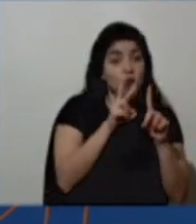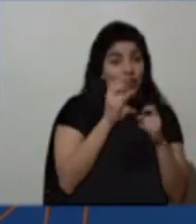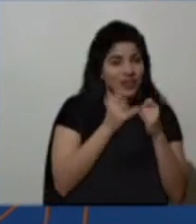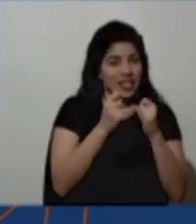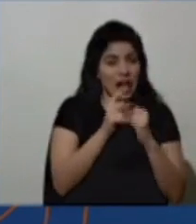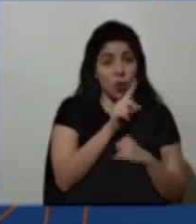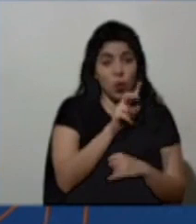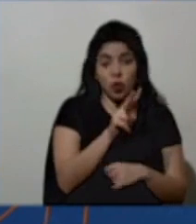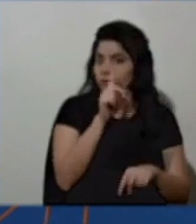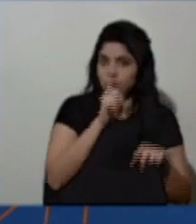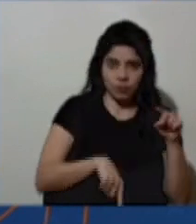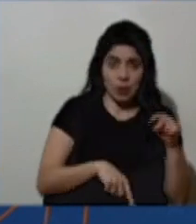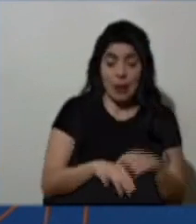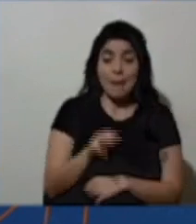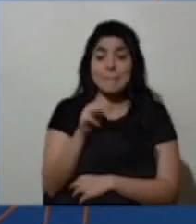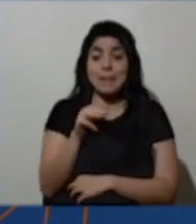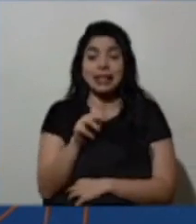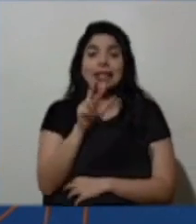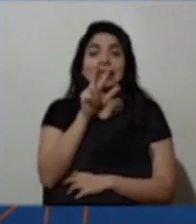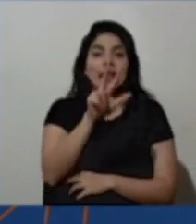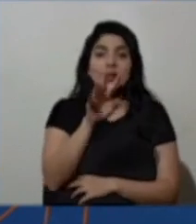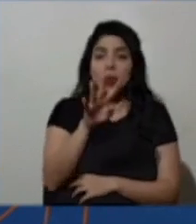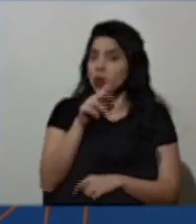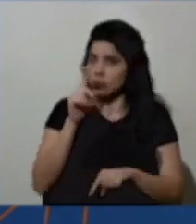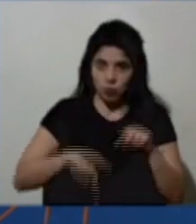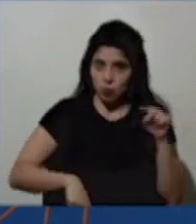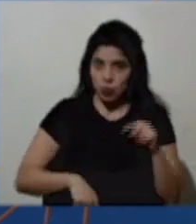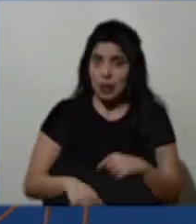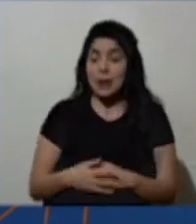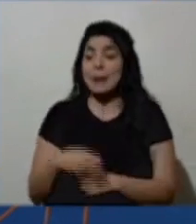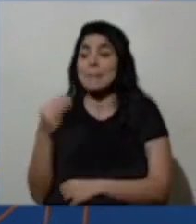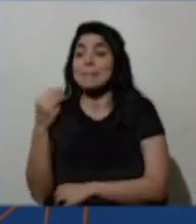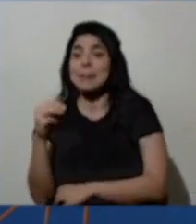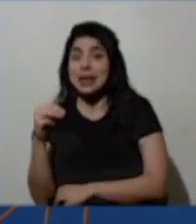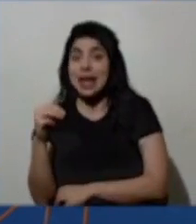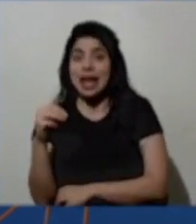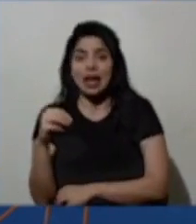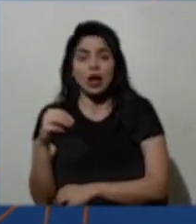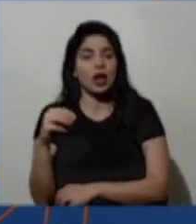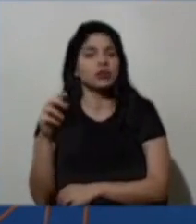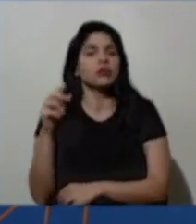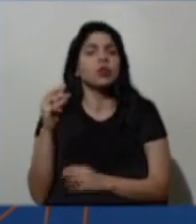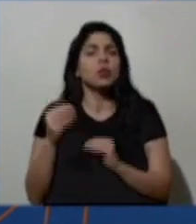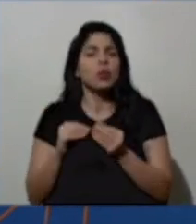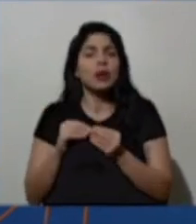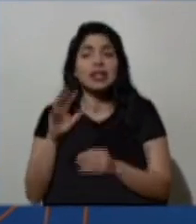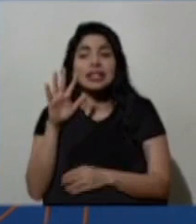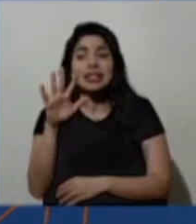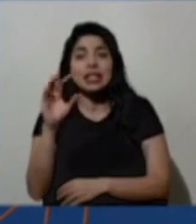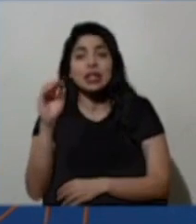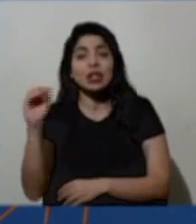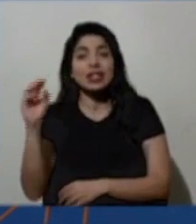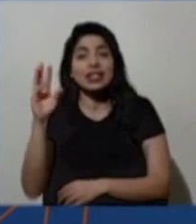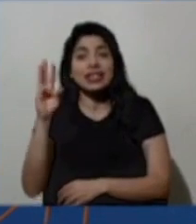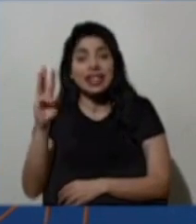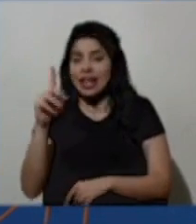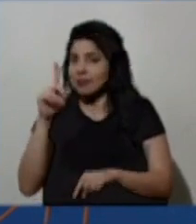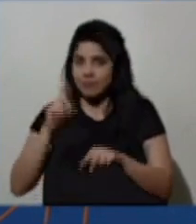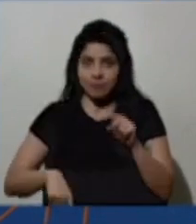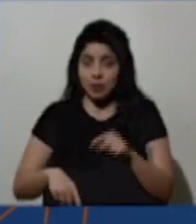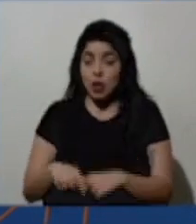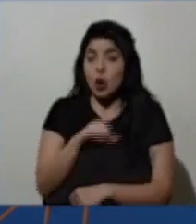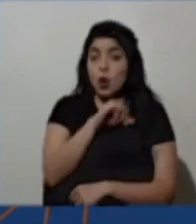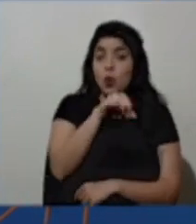el día martes la que termine en 3 y 4, el día miércoles no circulará la que termine en 5 y 6, el día